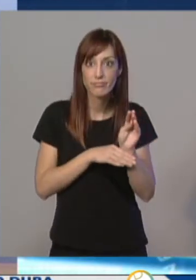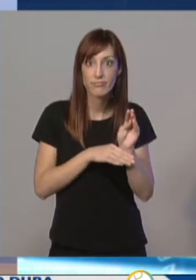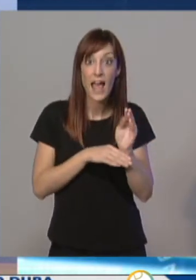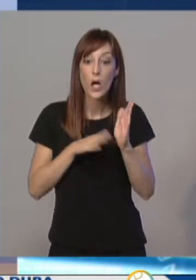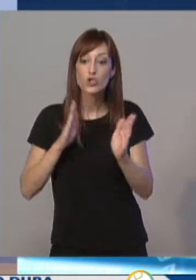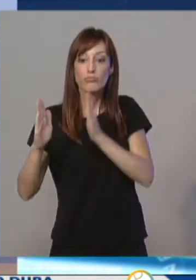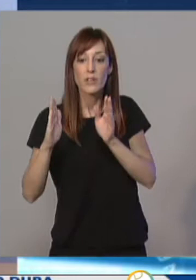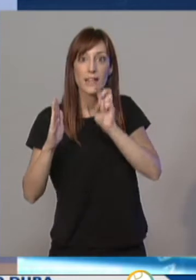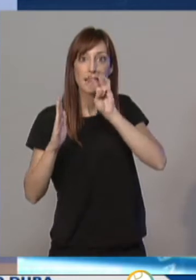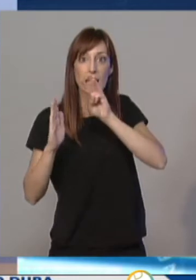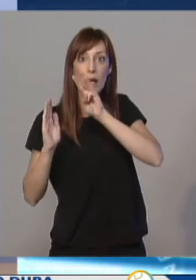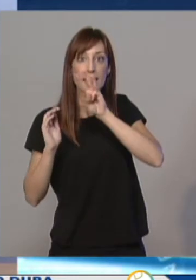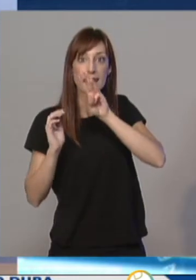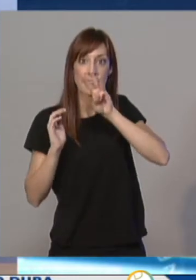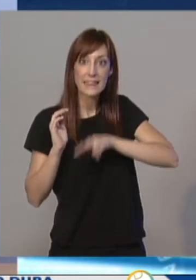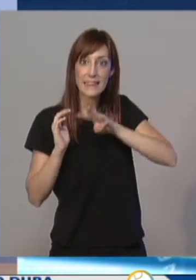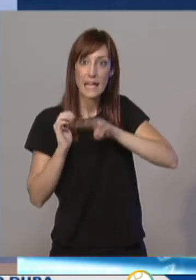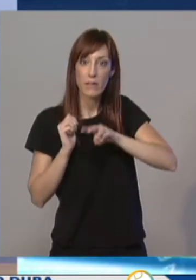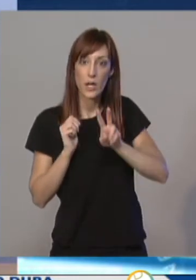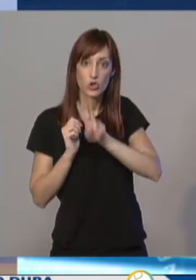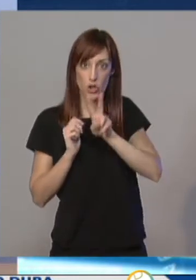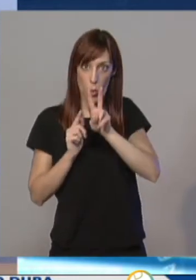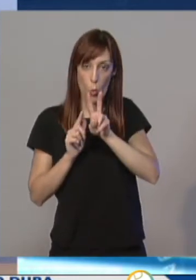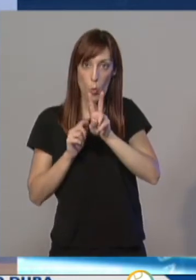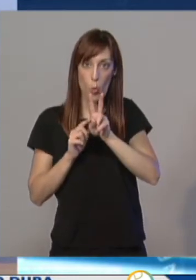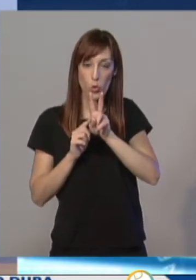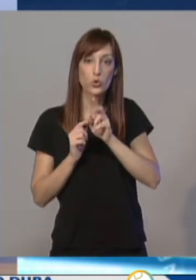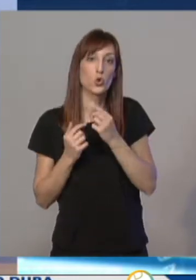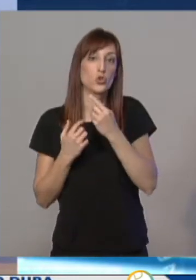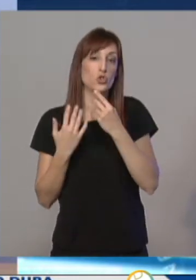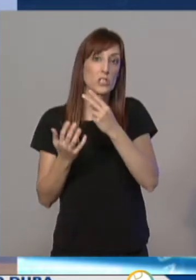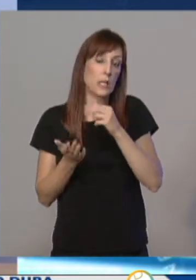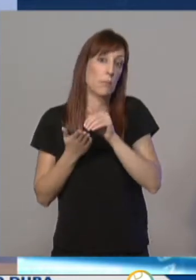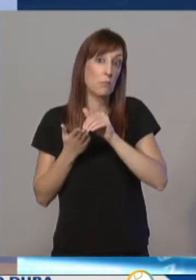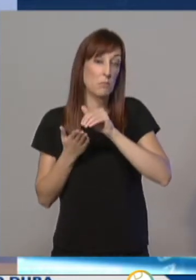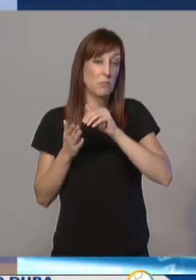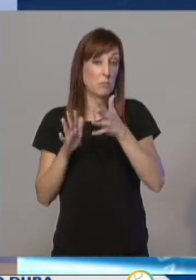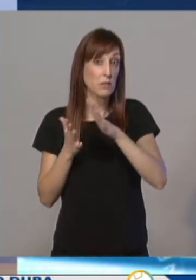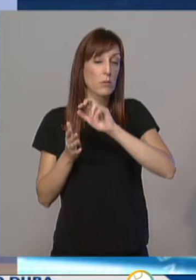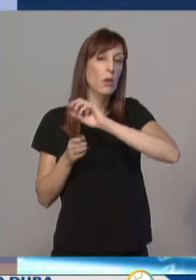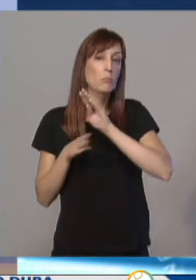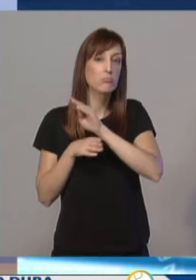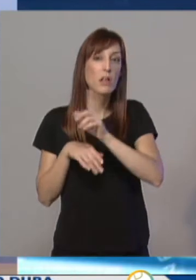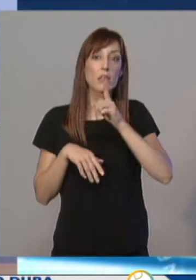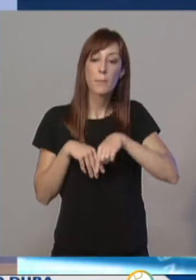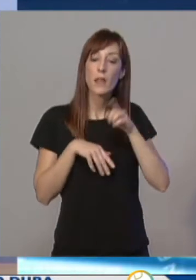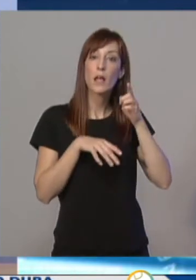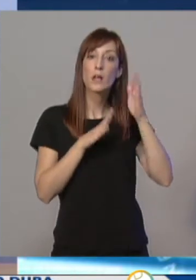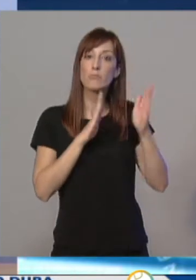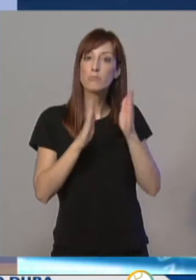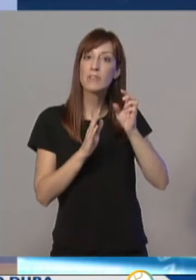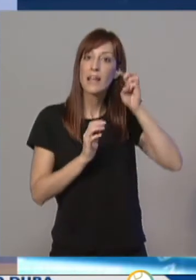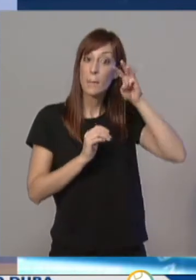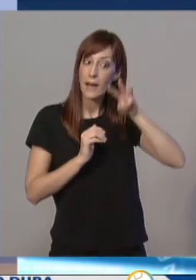ya 235 millones y en los primeros días de octubre... ...la Comisión Delegada asignó a la Comunidad Autónoma de la Rioja